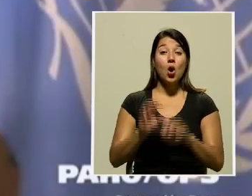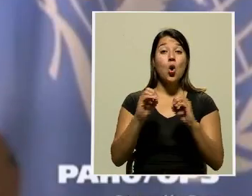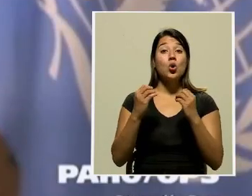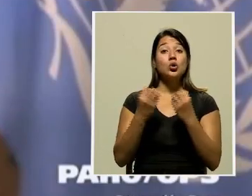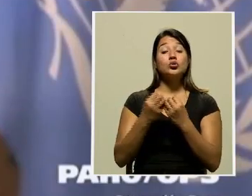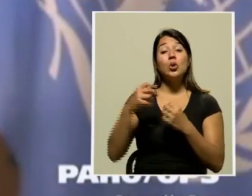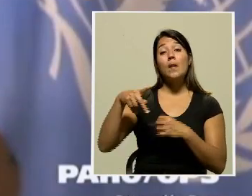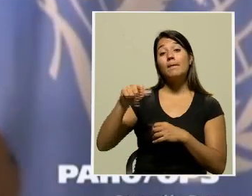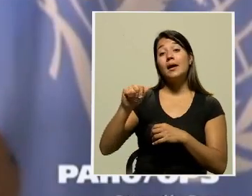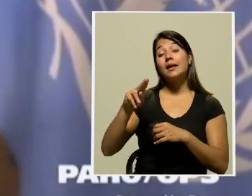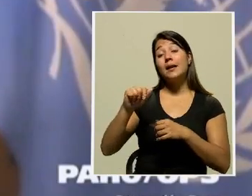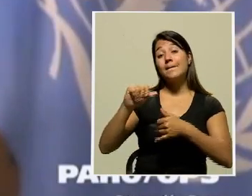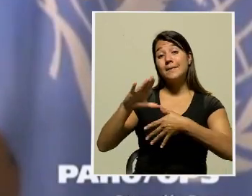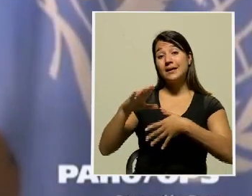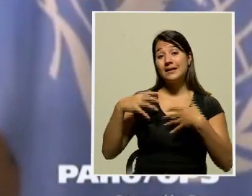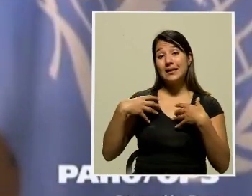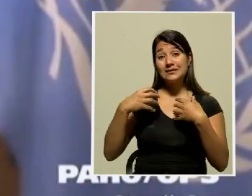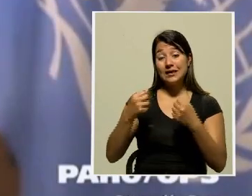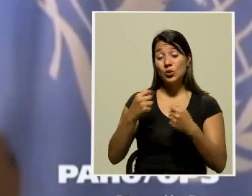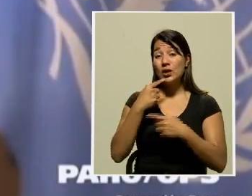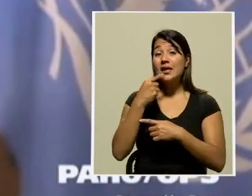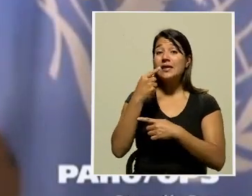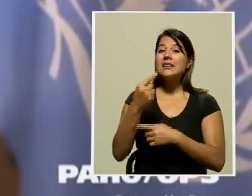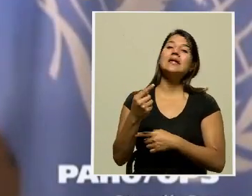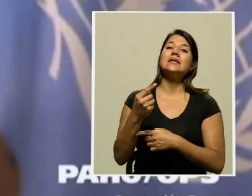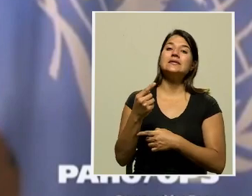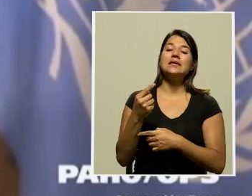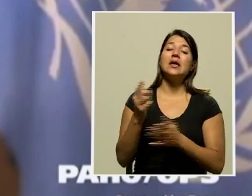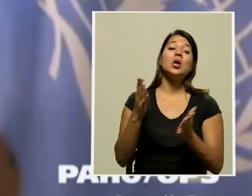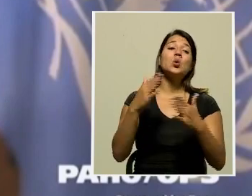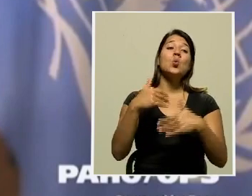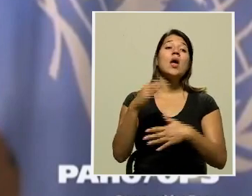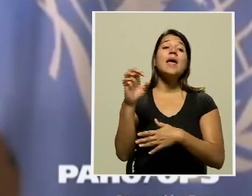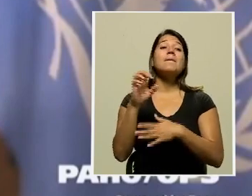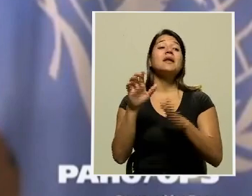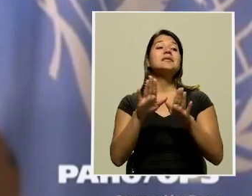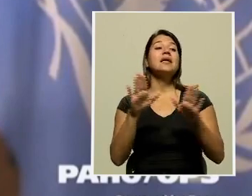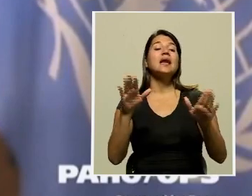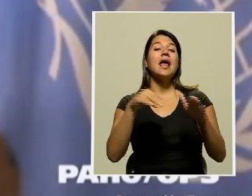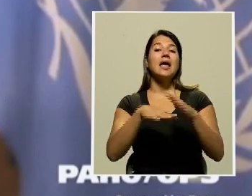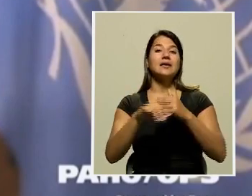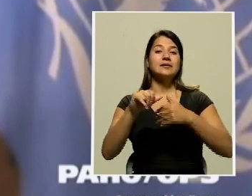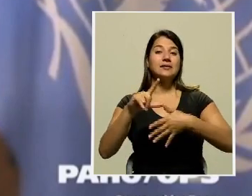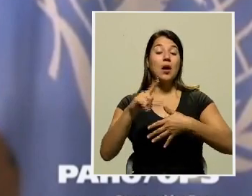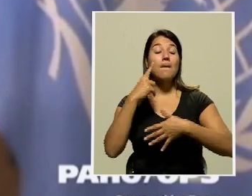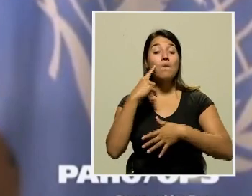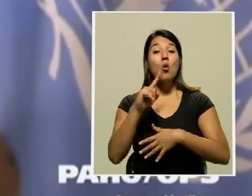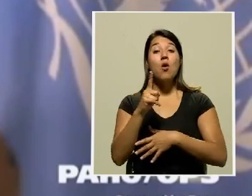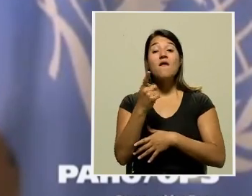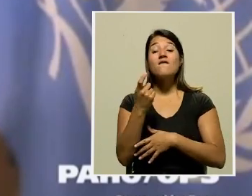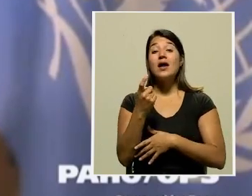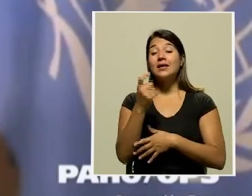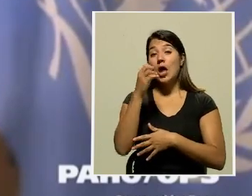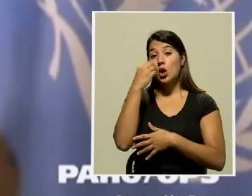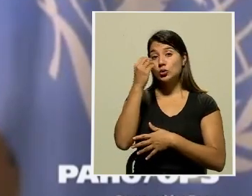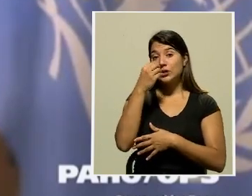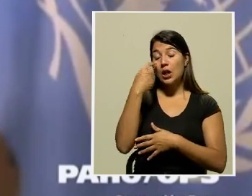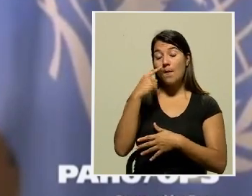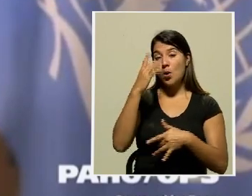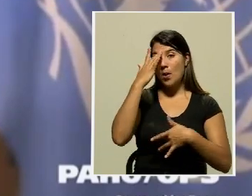Panamericana de la Salud descartó que existe una emergencia generalizada en América Latina debido a la falta de oxígeno por la pandemia.